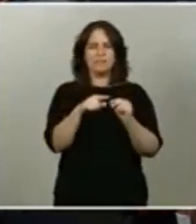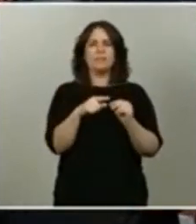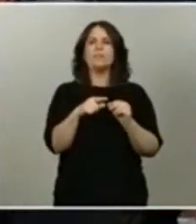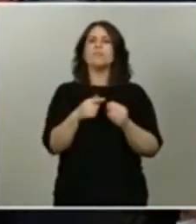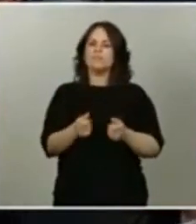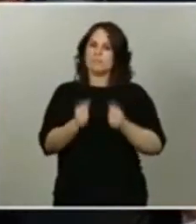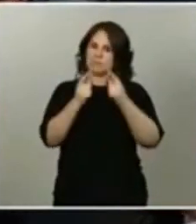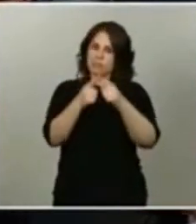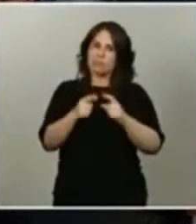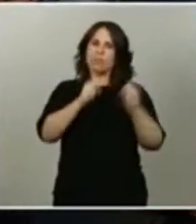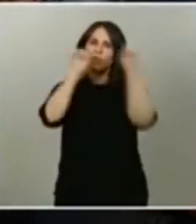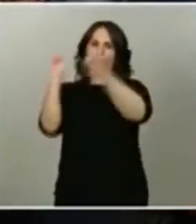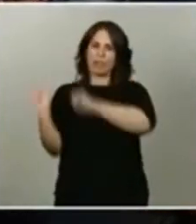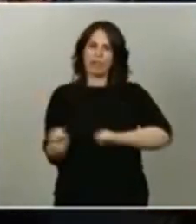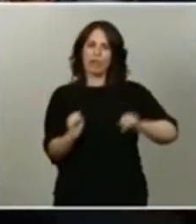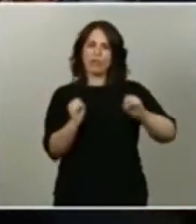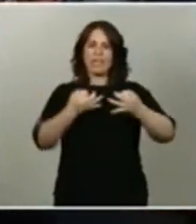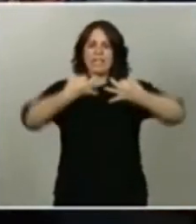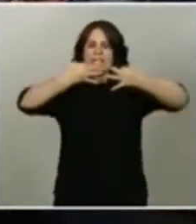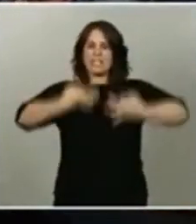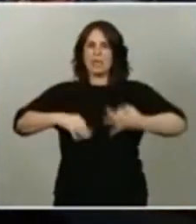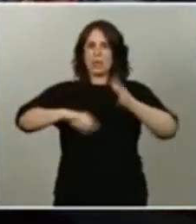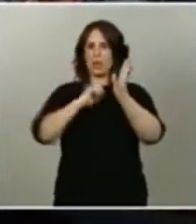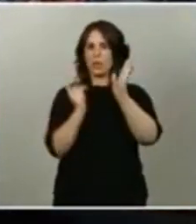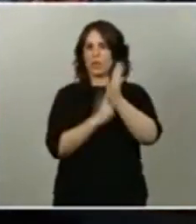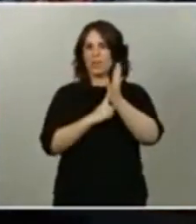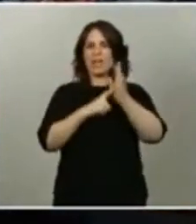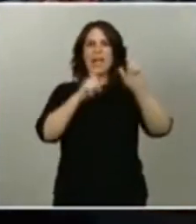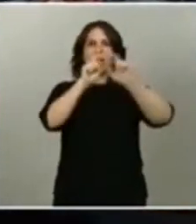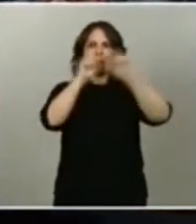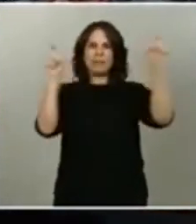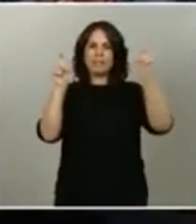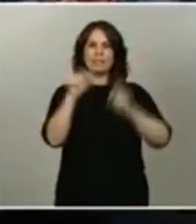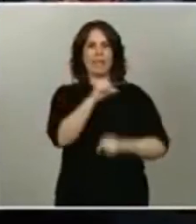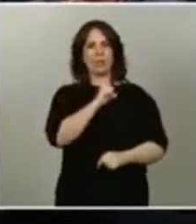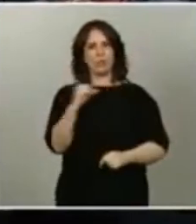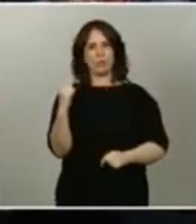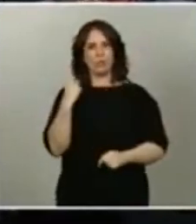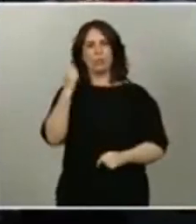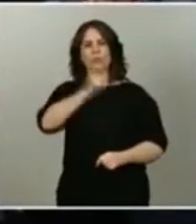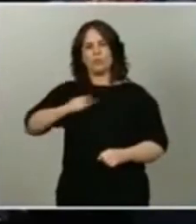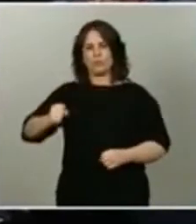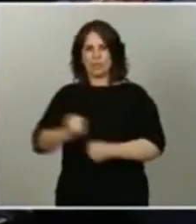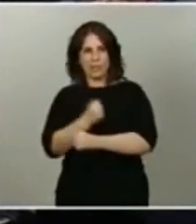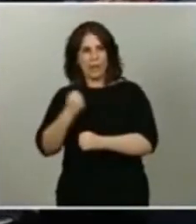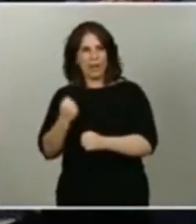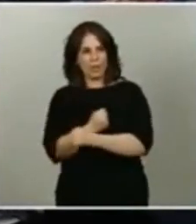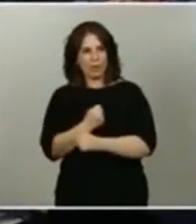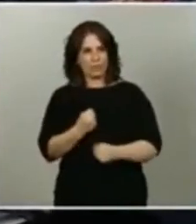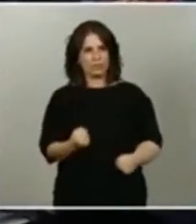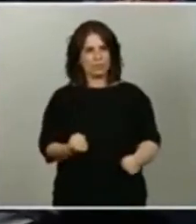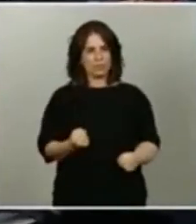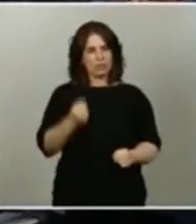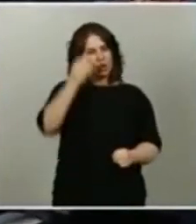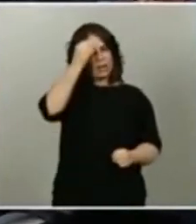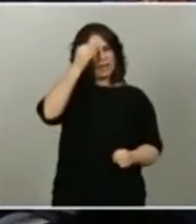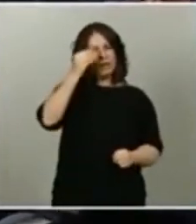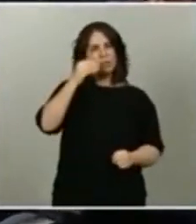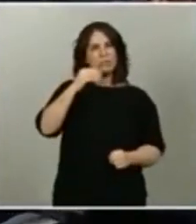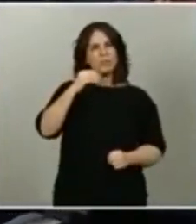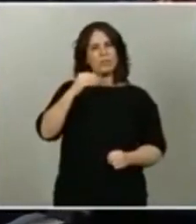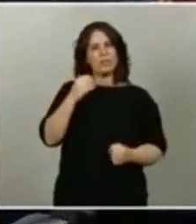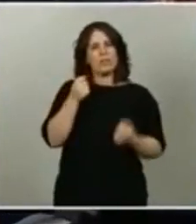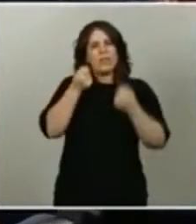seguridad jurídica a empresas a autónomos y a trabajadores y yo diría que pone en la fase y orienta las líneas